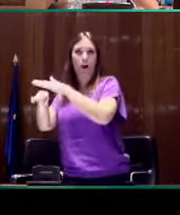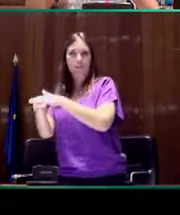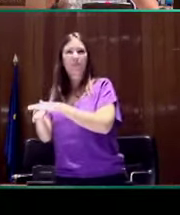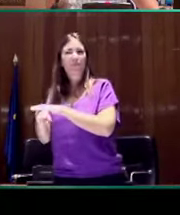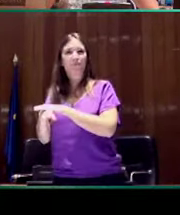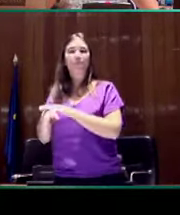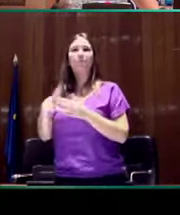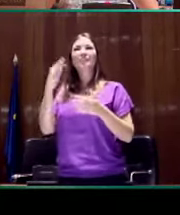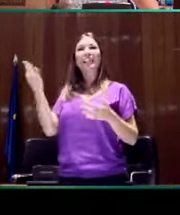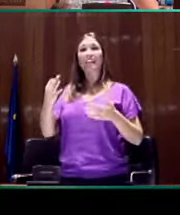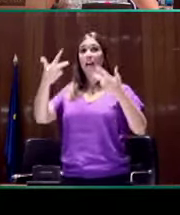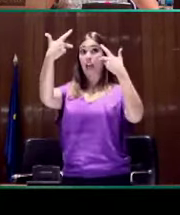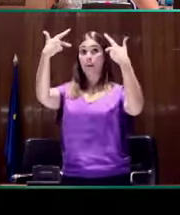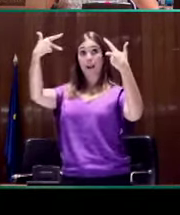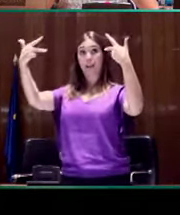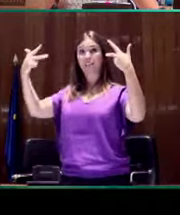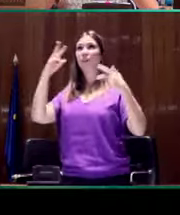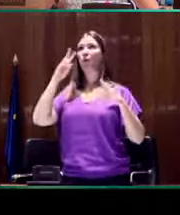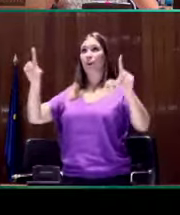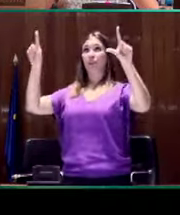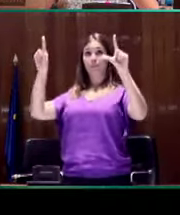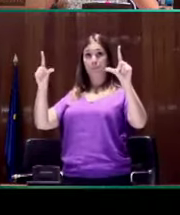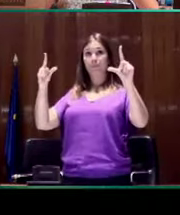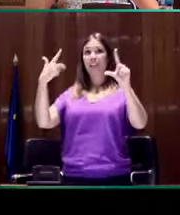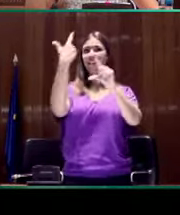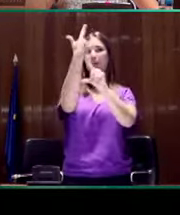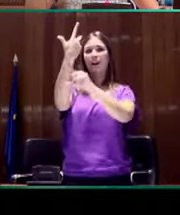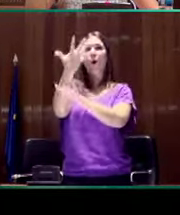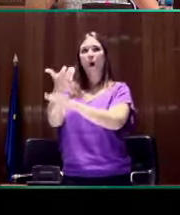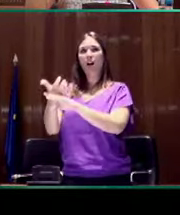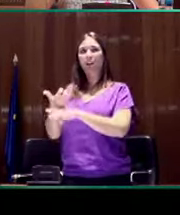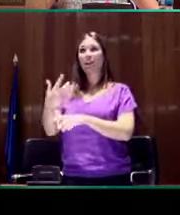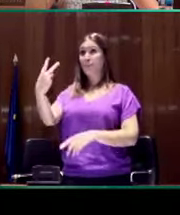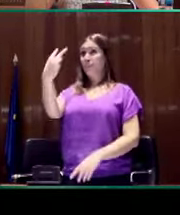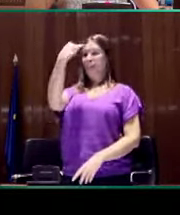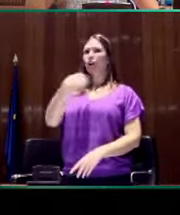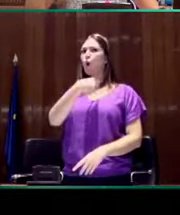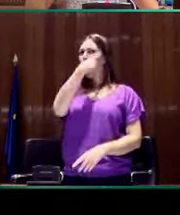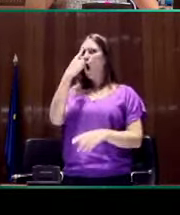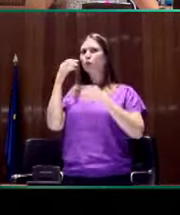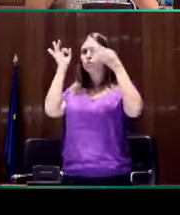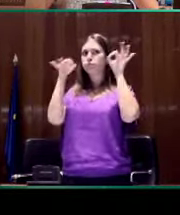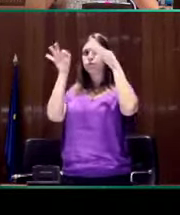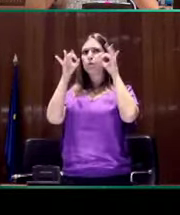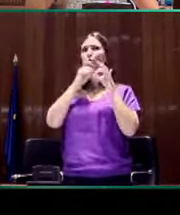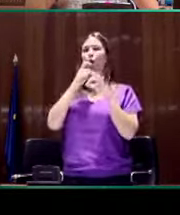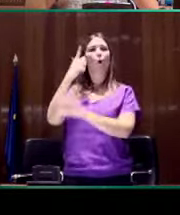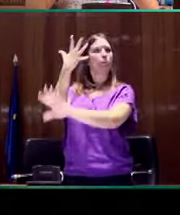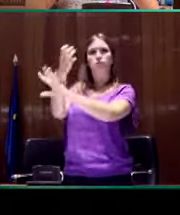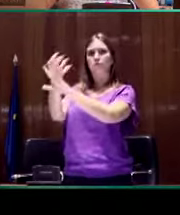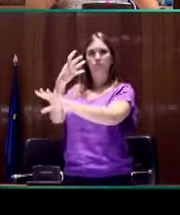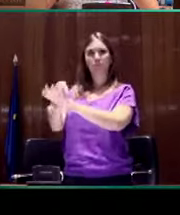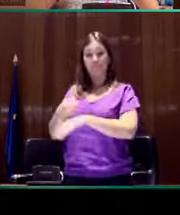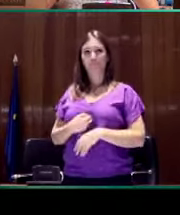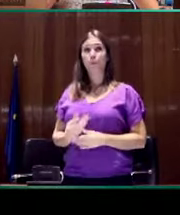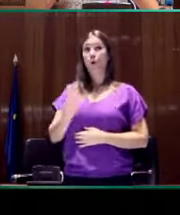una serie de cámaras en la parte superior y en la parte inferior que detecta los movimientos de la mirada. Lo que hicimos fue cargar